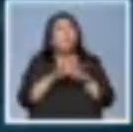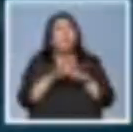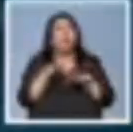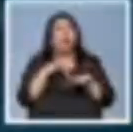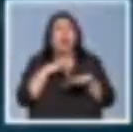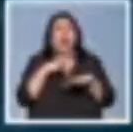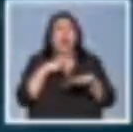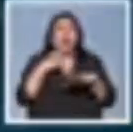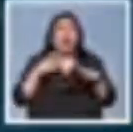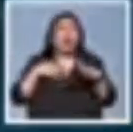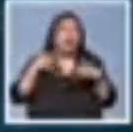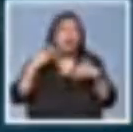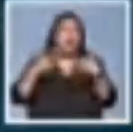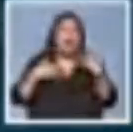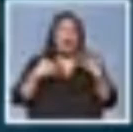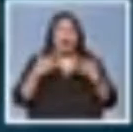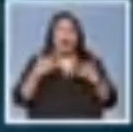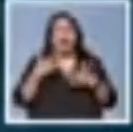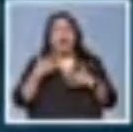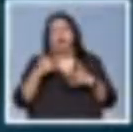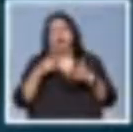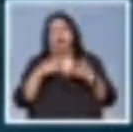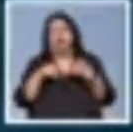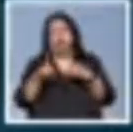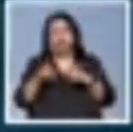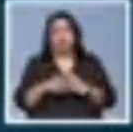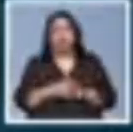tener cierta jocosidad y que también es muy sensual.